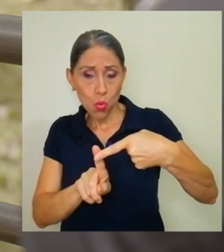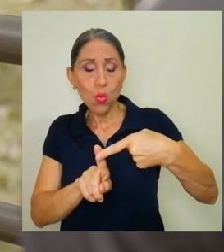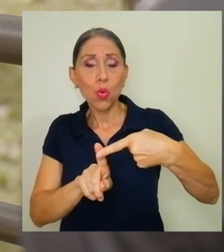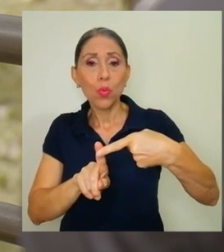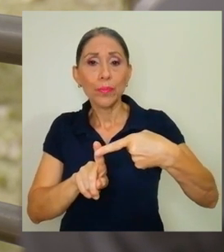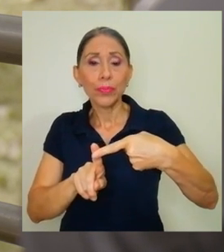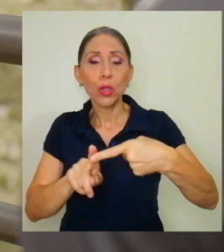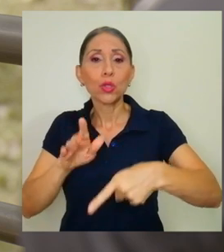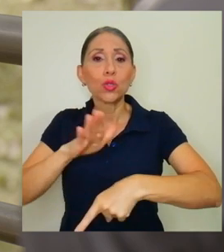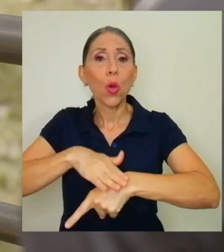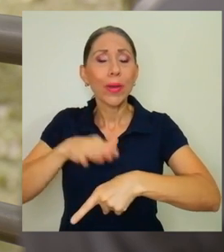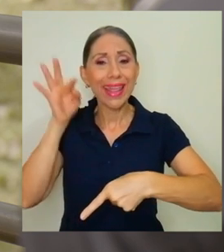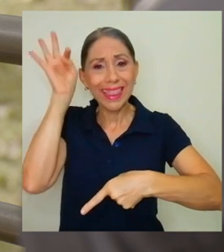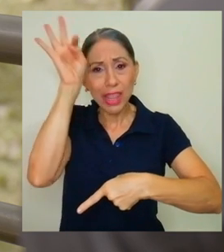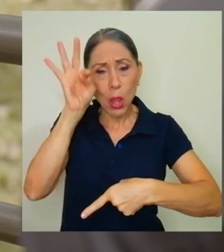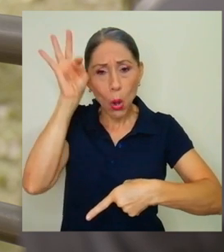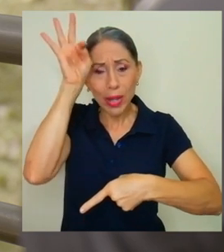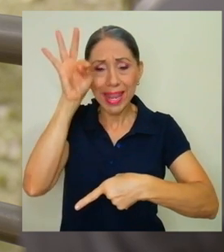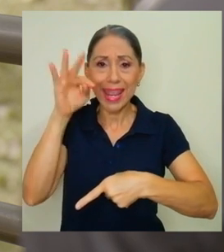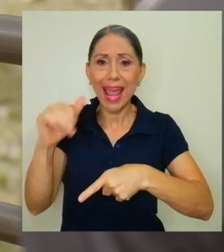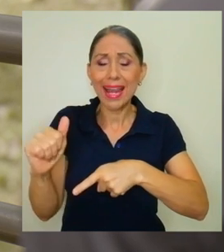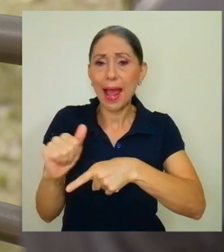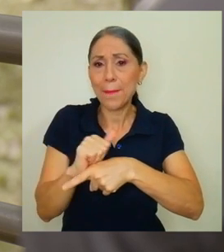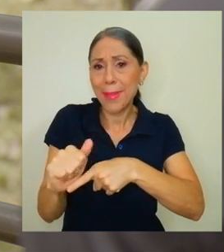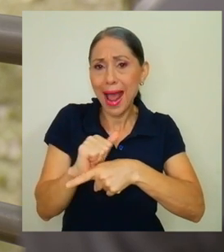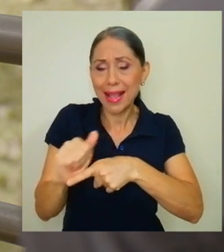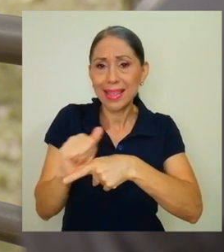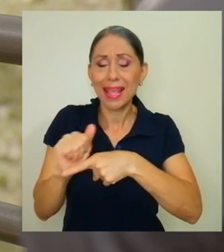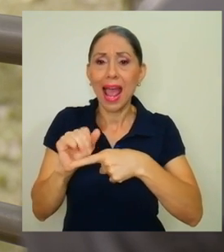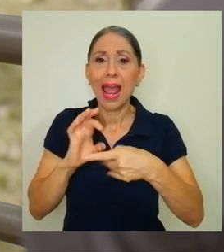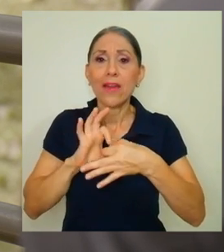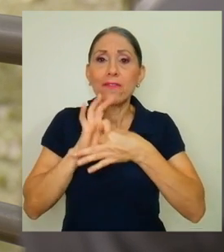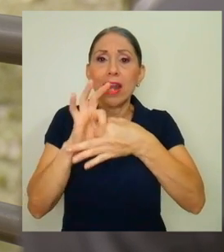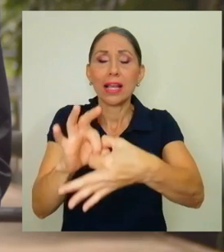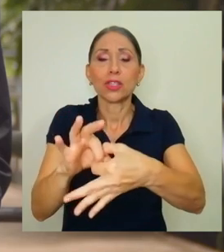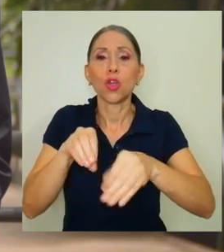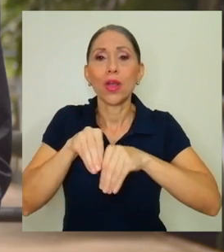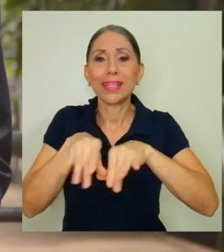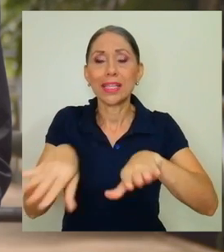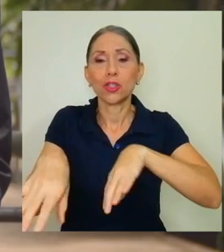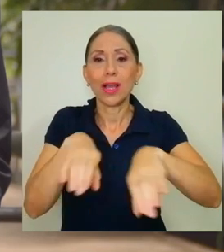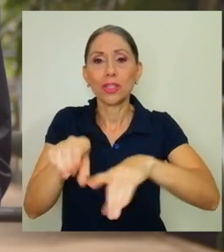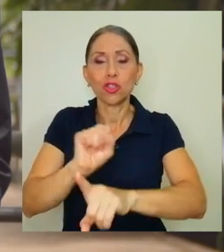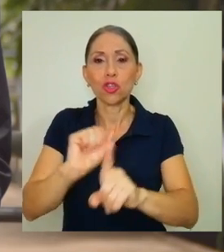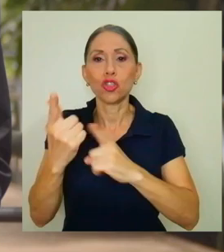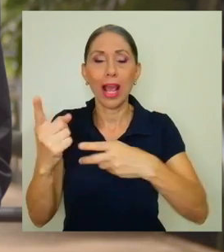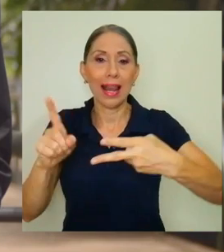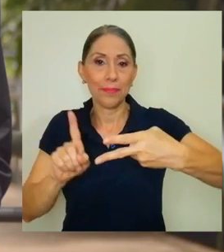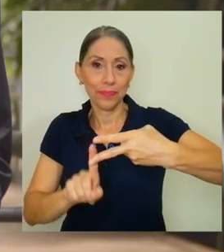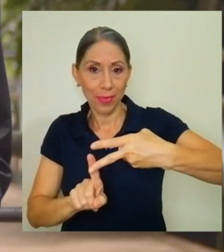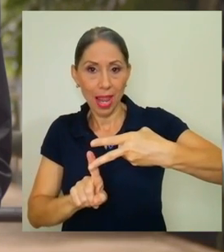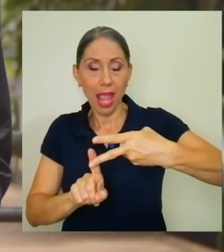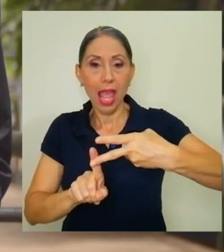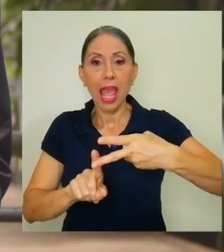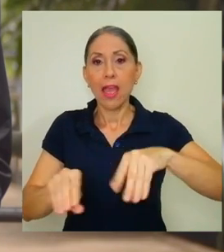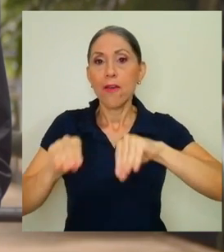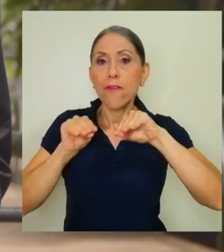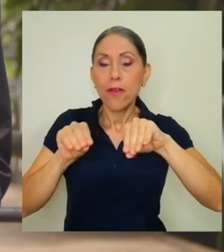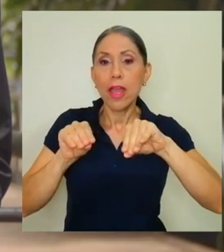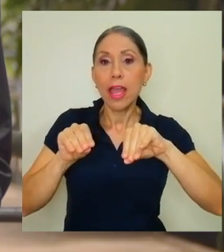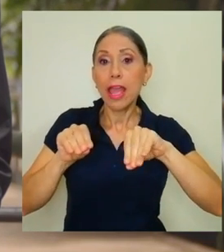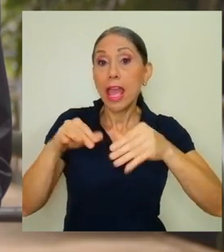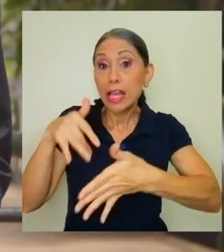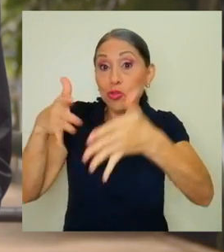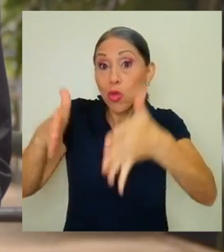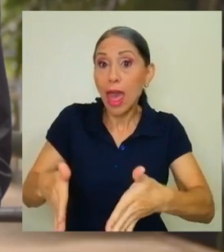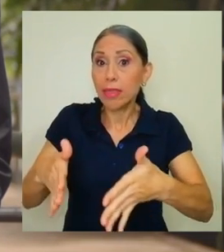sobre la teoría y la práctica en relación con la extensión y la acción social, un eje vinculado a la formación